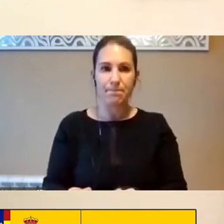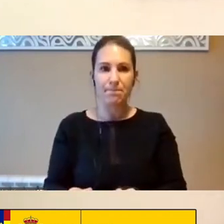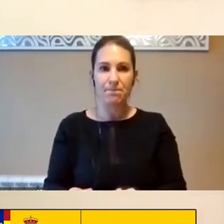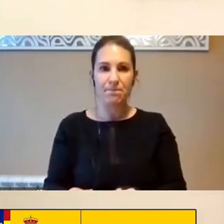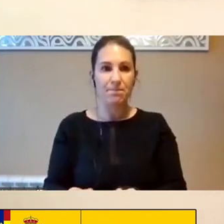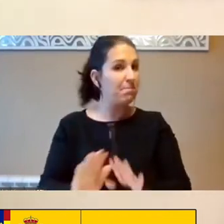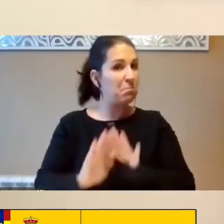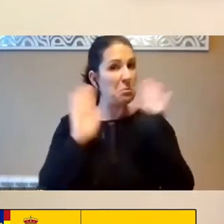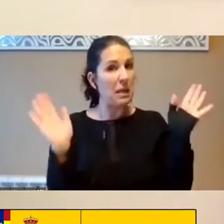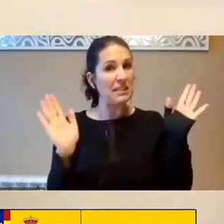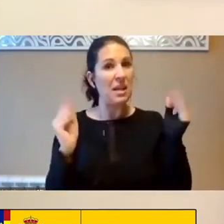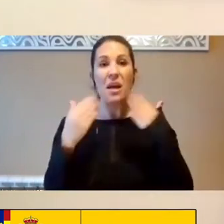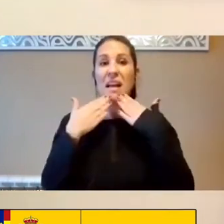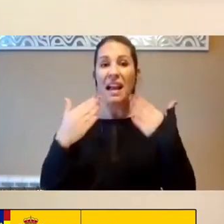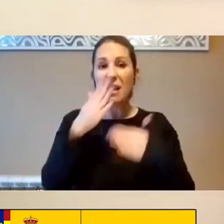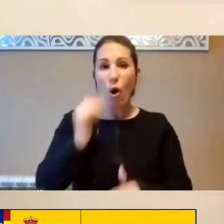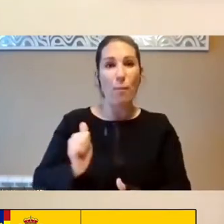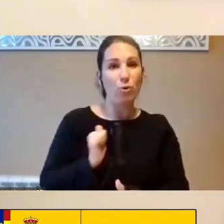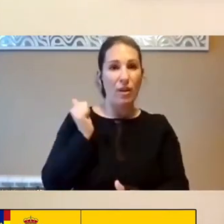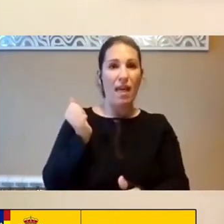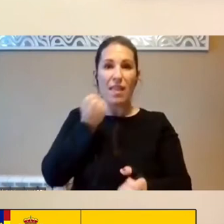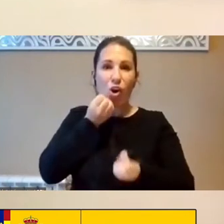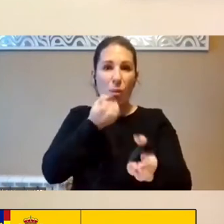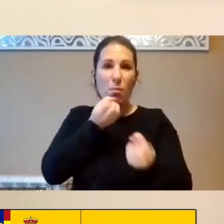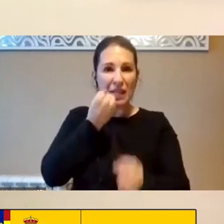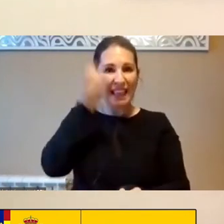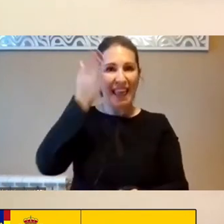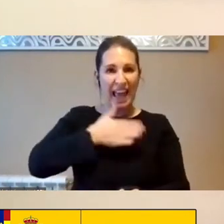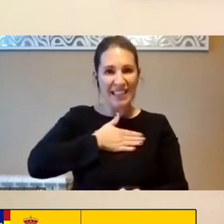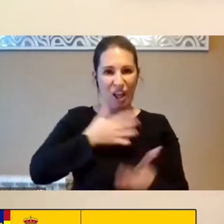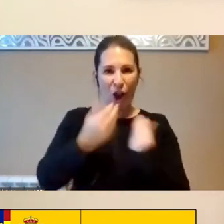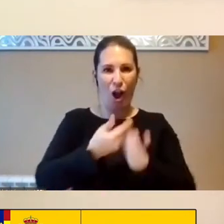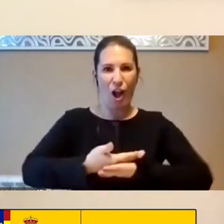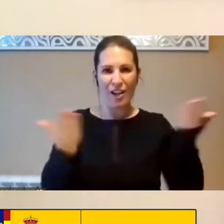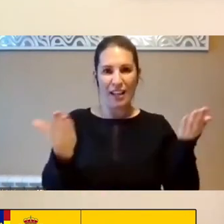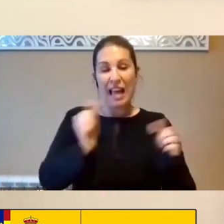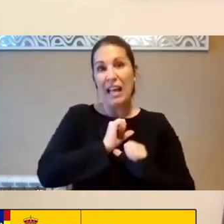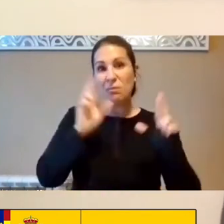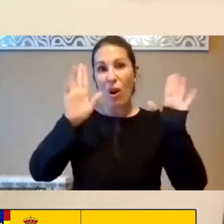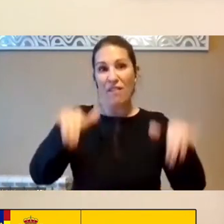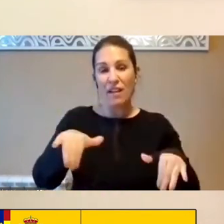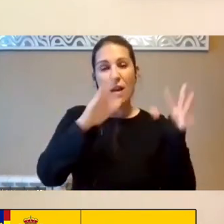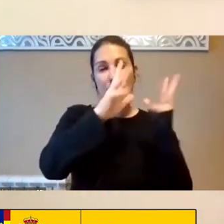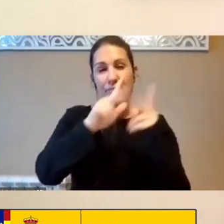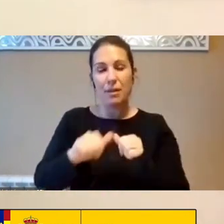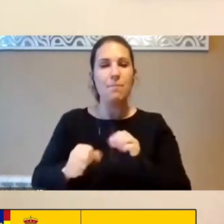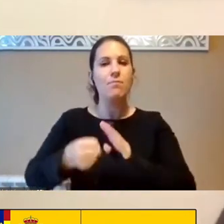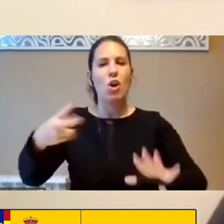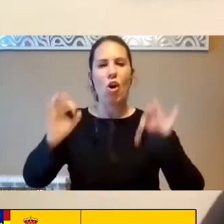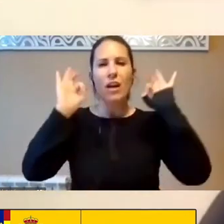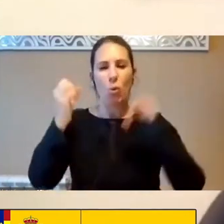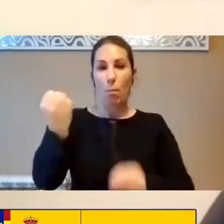Solamente Eso Y Gracias Por La Oportunidad De Compartir Estas Ideas Con Ustedes Y Espero Que Salga Algo Concreto Y Poderoso De Esta